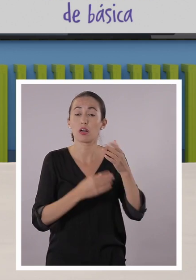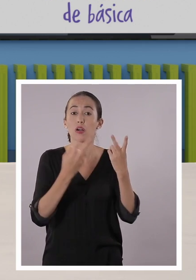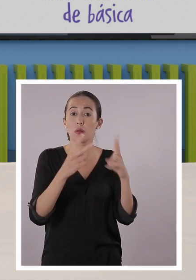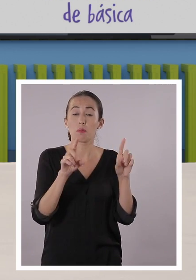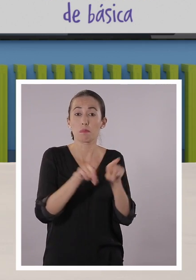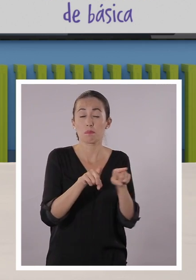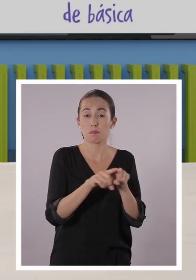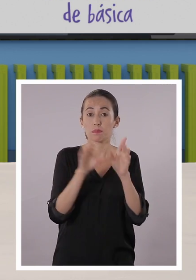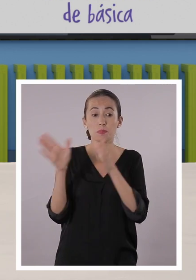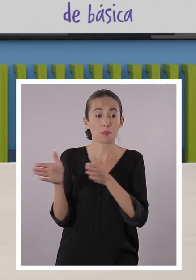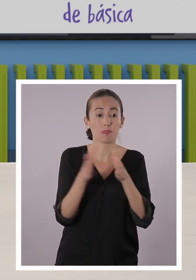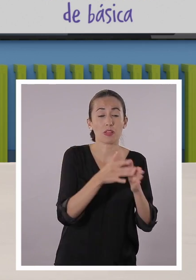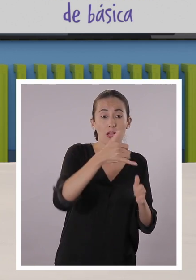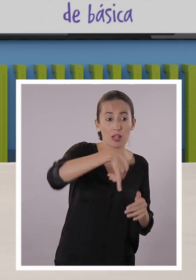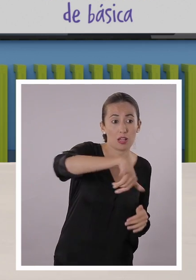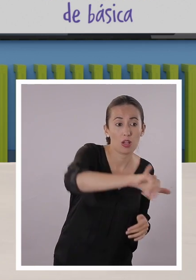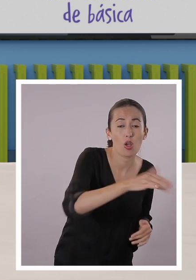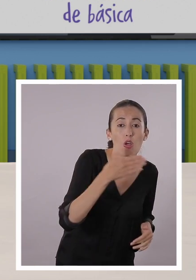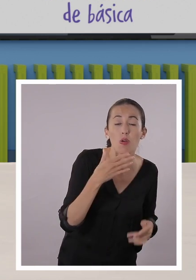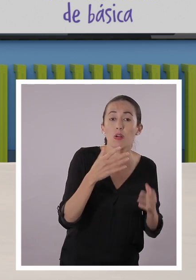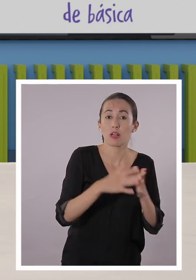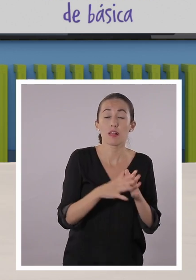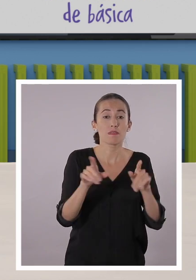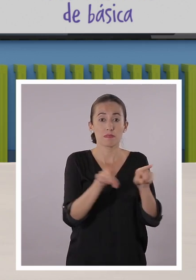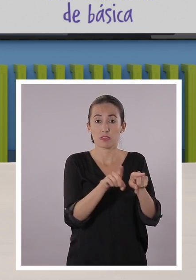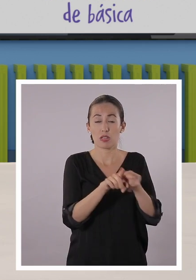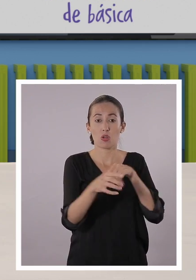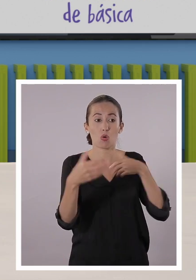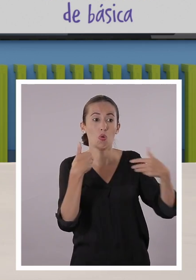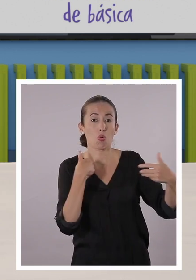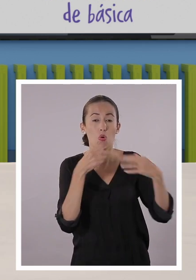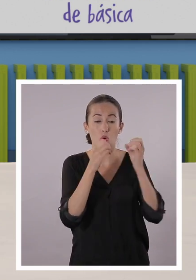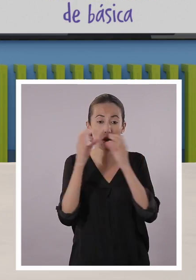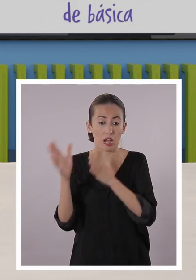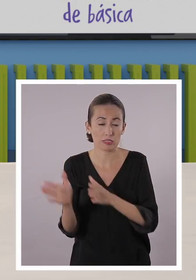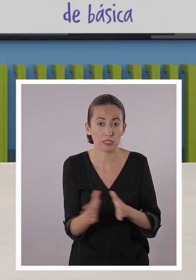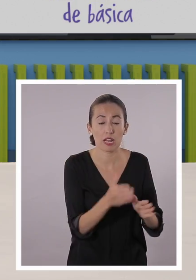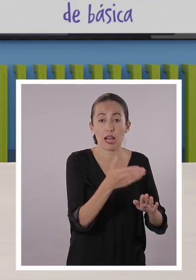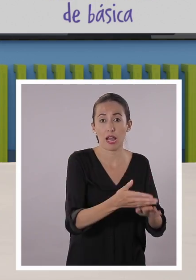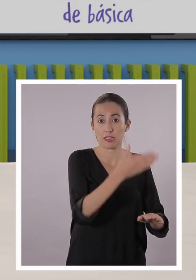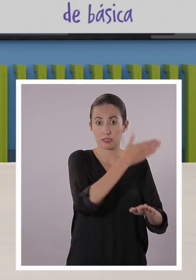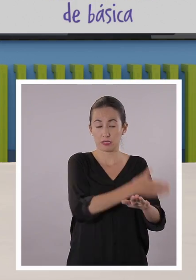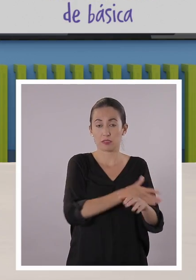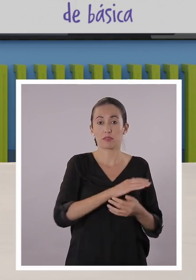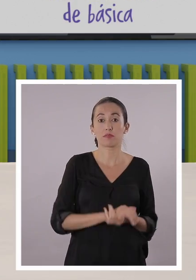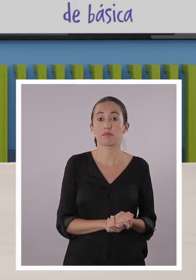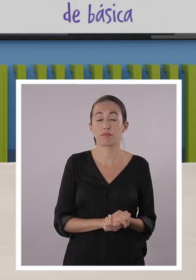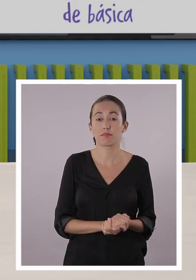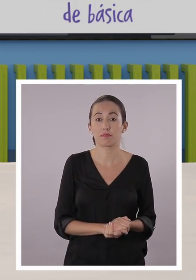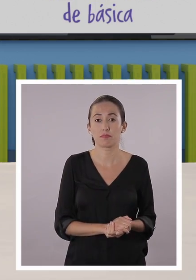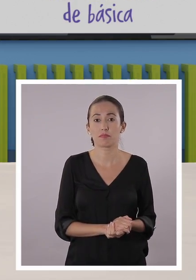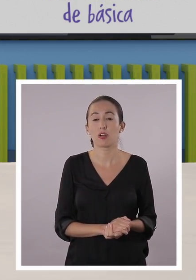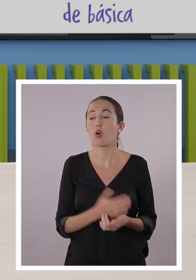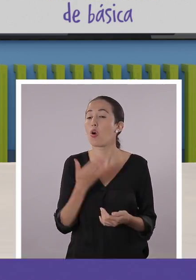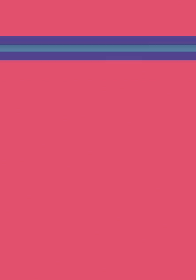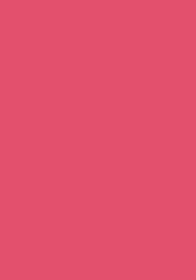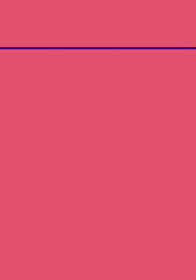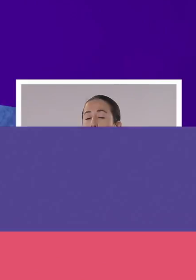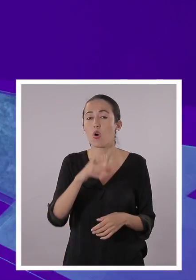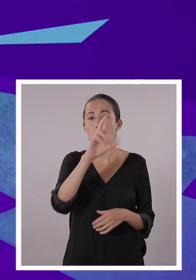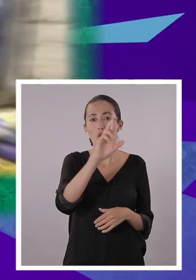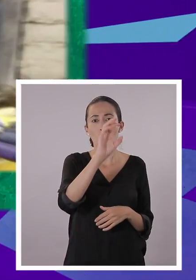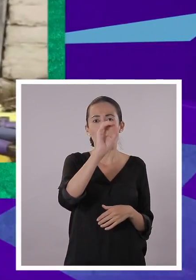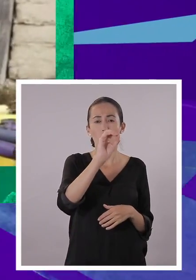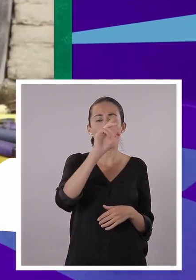también hay una persona encargada de alquilar el traje y también acomodarlo, arreglarlo antes del desfile. Cuéntenos. Es el